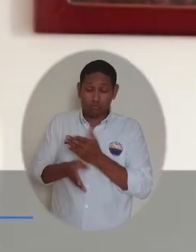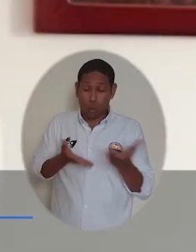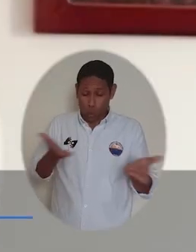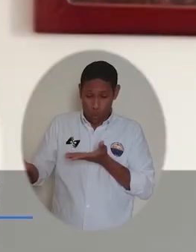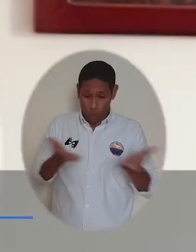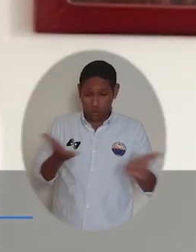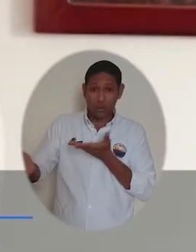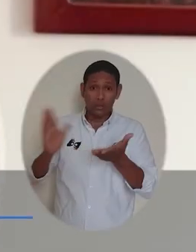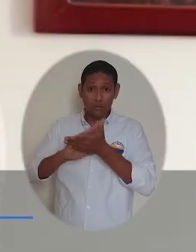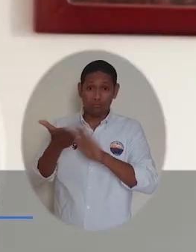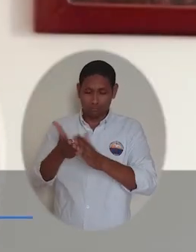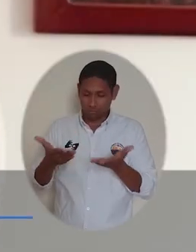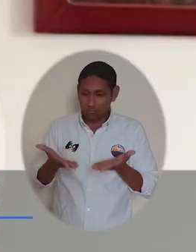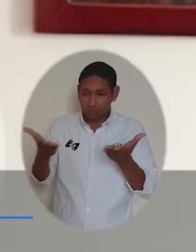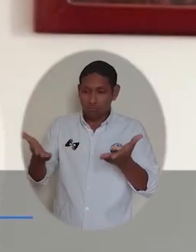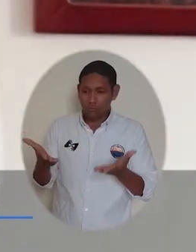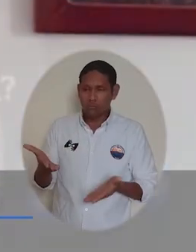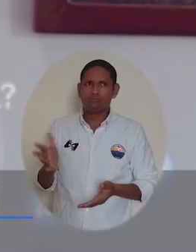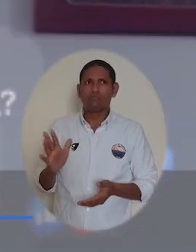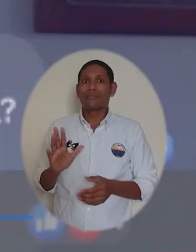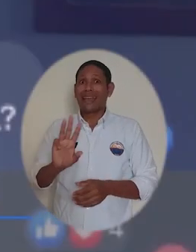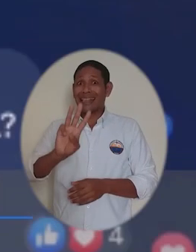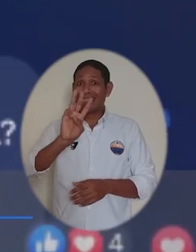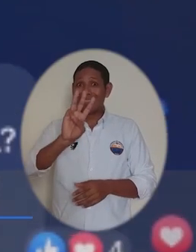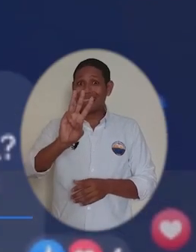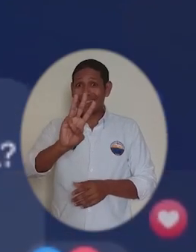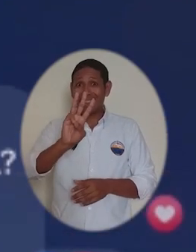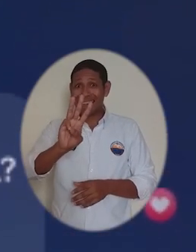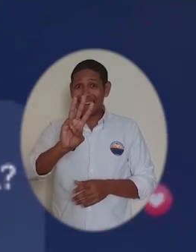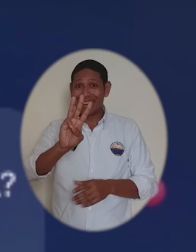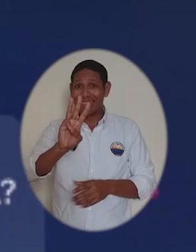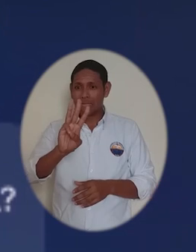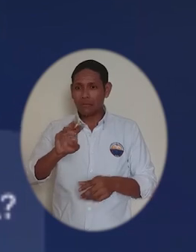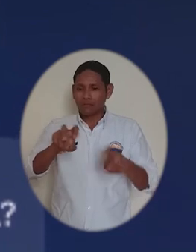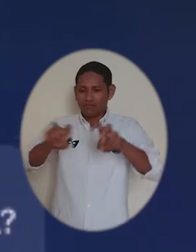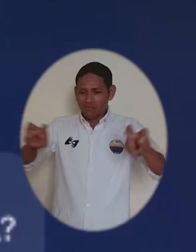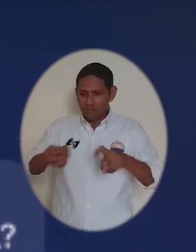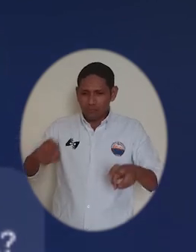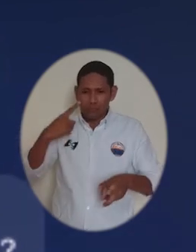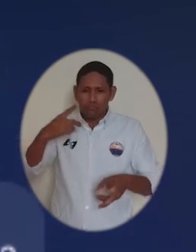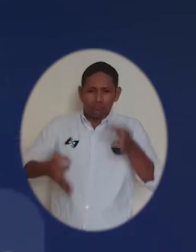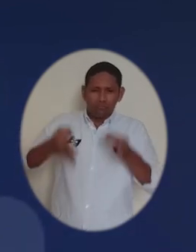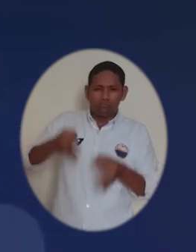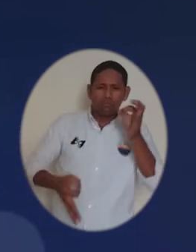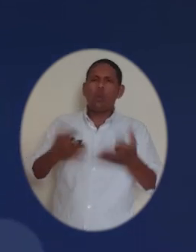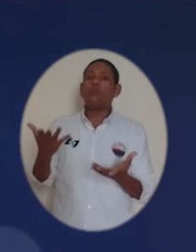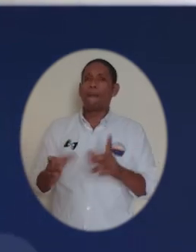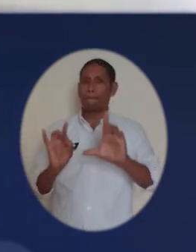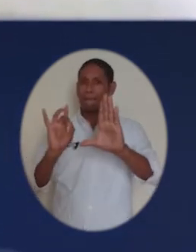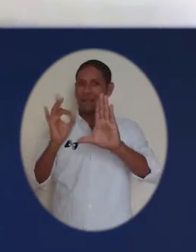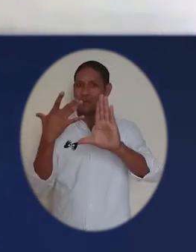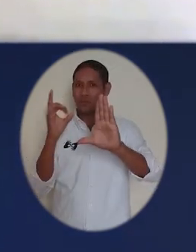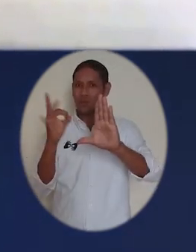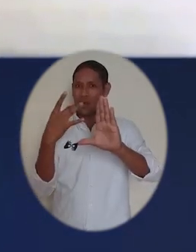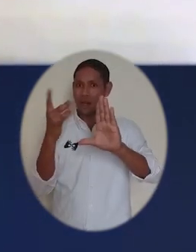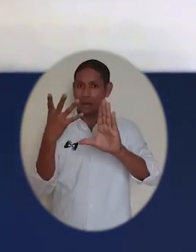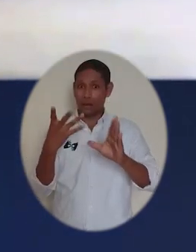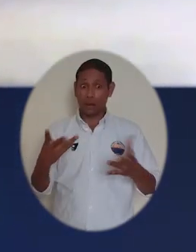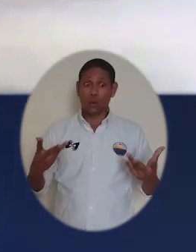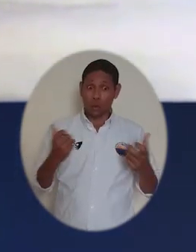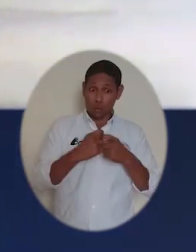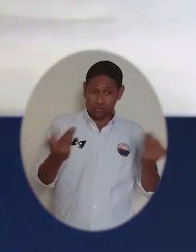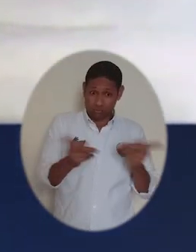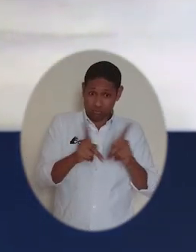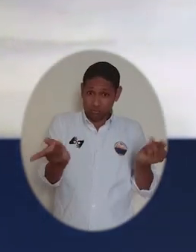conciliación sigue prestando sus servicios a la comunidad, con la realización de tres audiencias 100% virtuales en